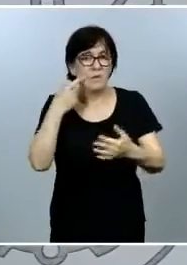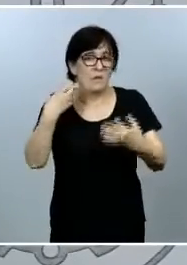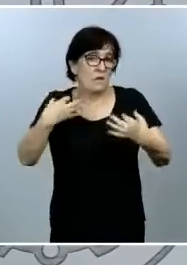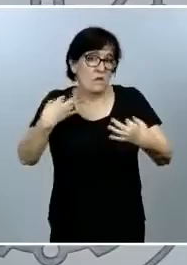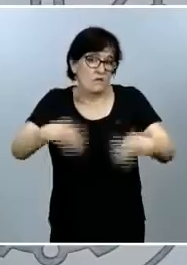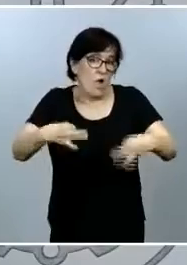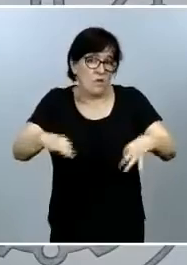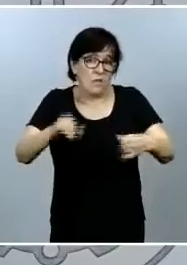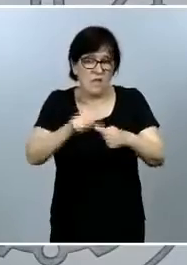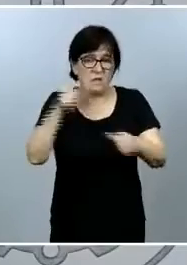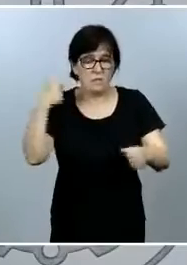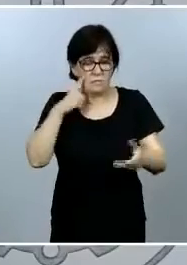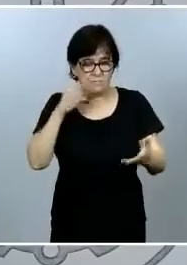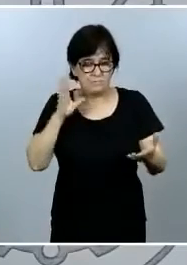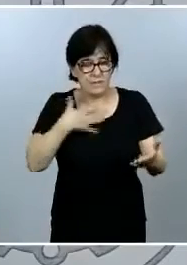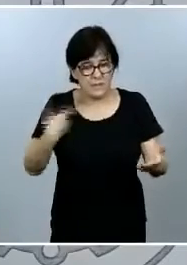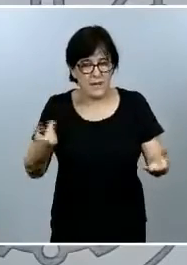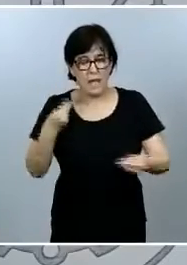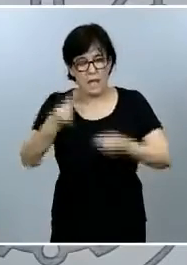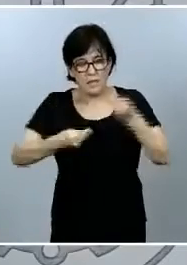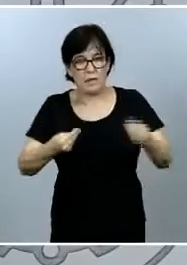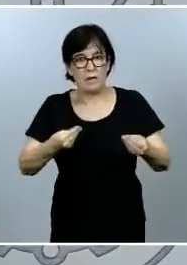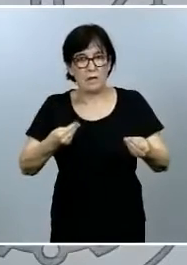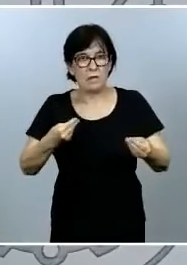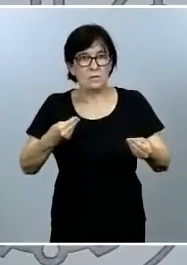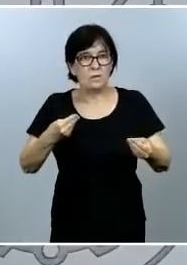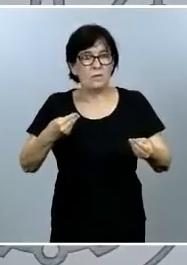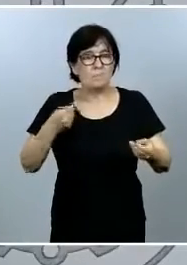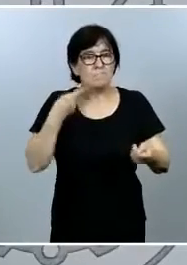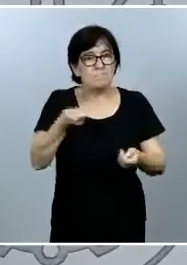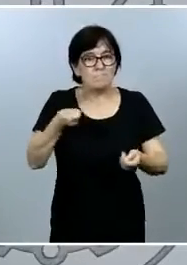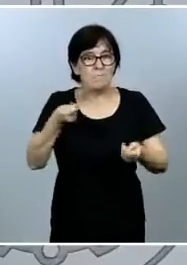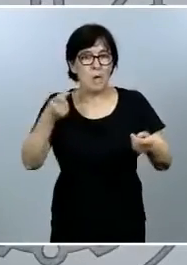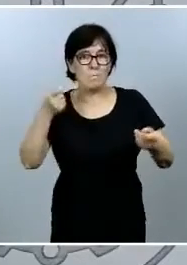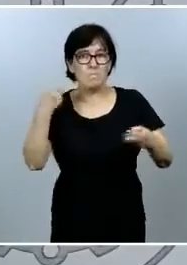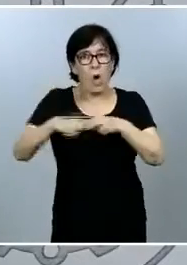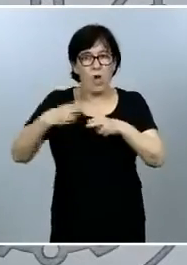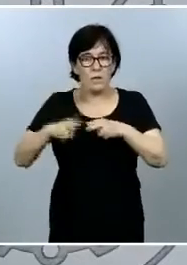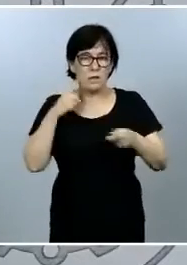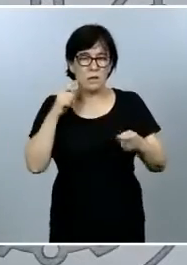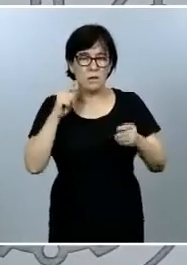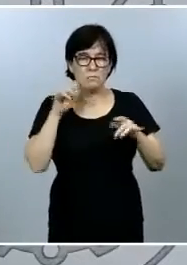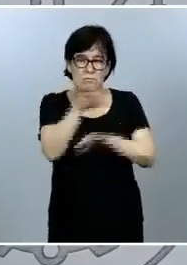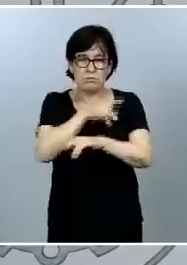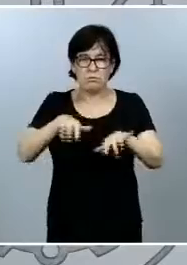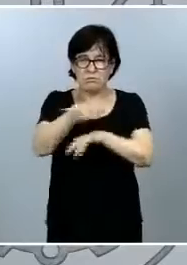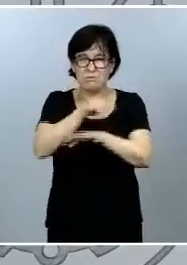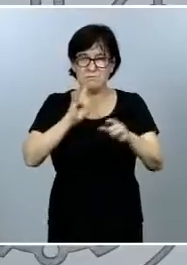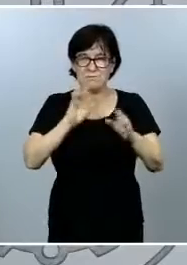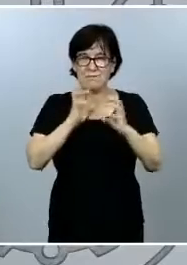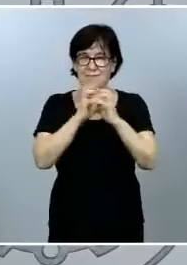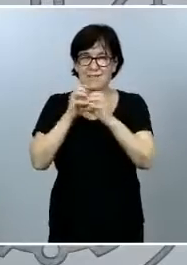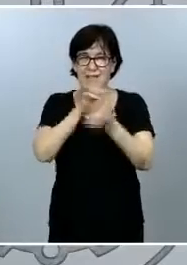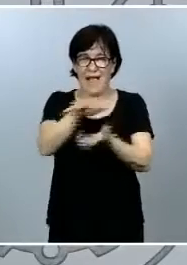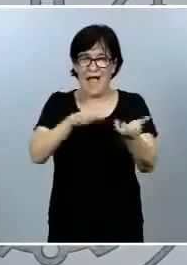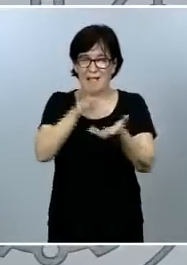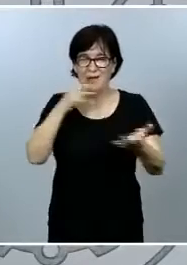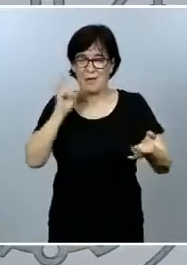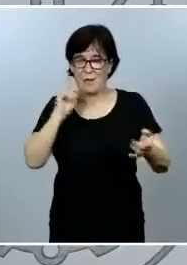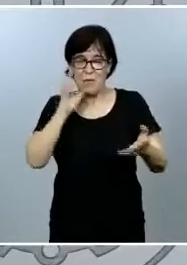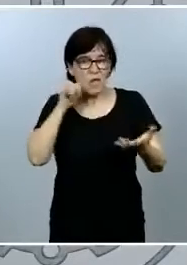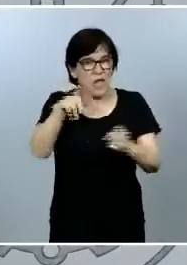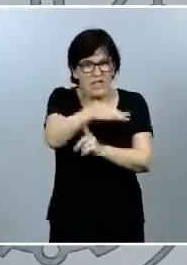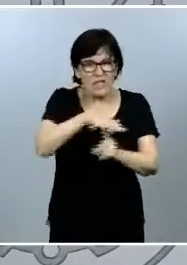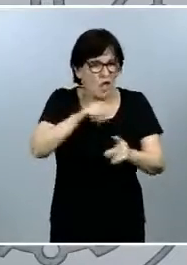atención que algunos quieran hacer de esto ruido político o quieran plantear esto en un entorno que no es exclusivamente en el que le acabo de